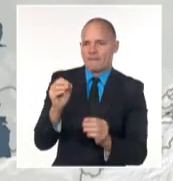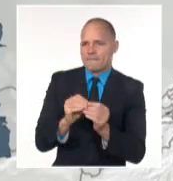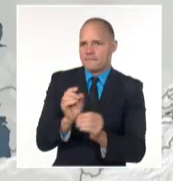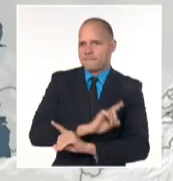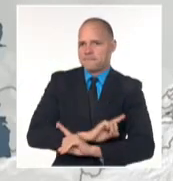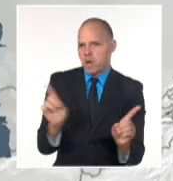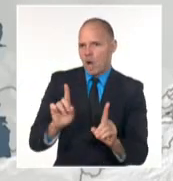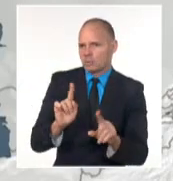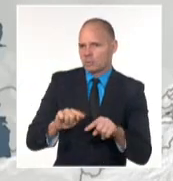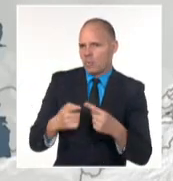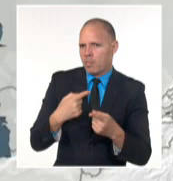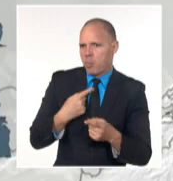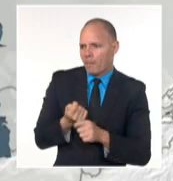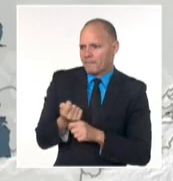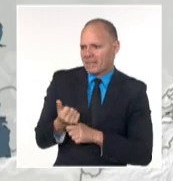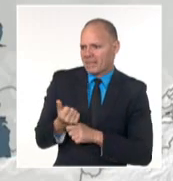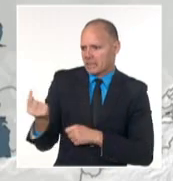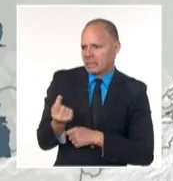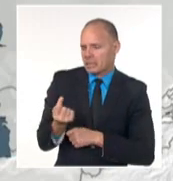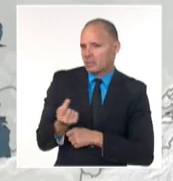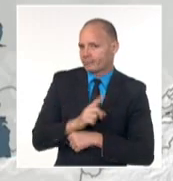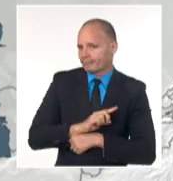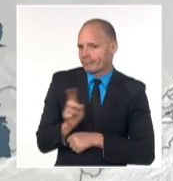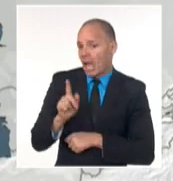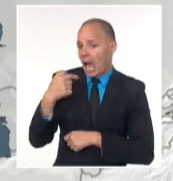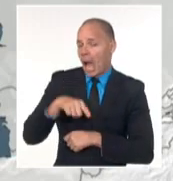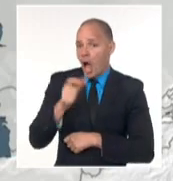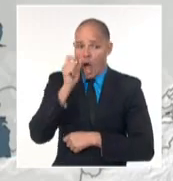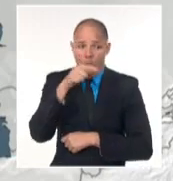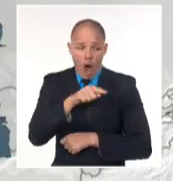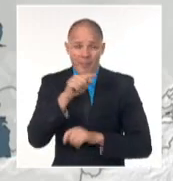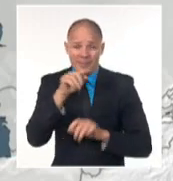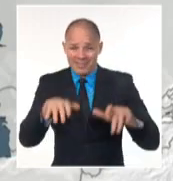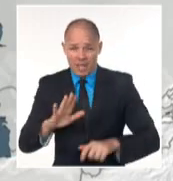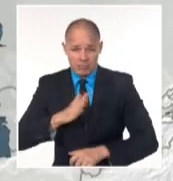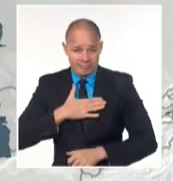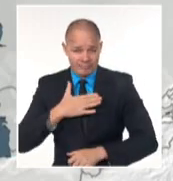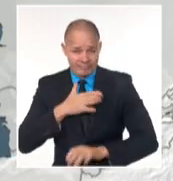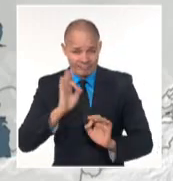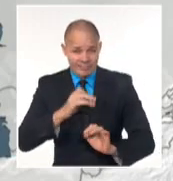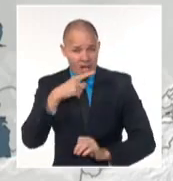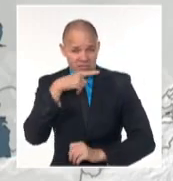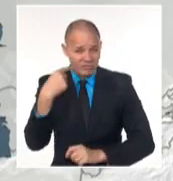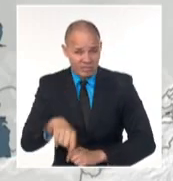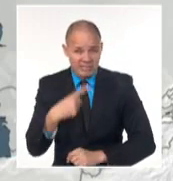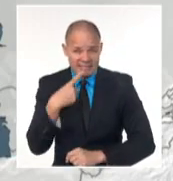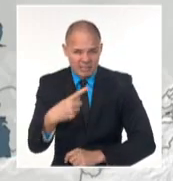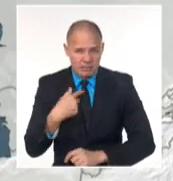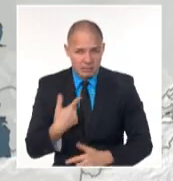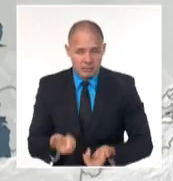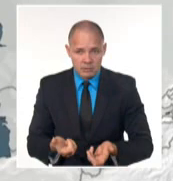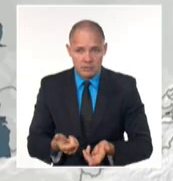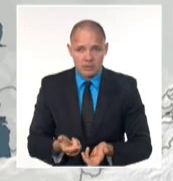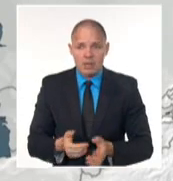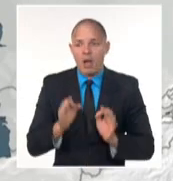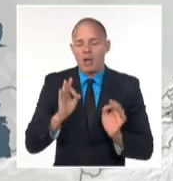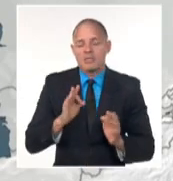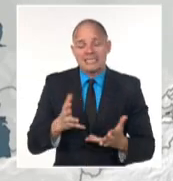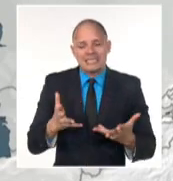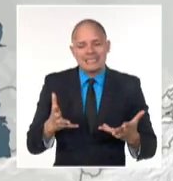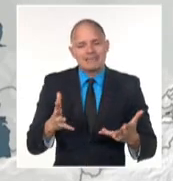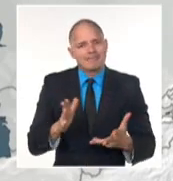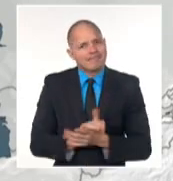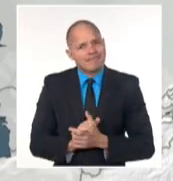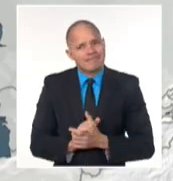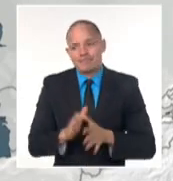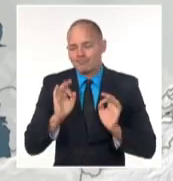kilómetros de su frontera. Mitri Pieskouf, el secretario de prensa del Kremlin, afirmó, abro comillas, realmente lo lamentamos, ya